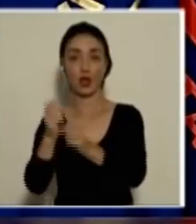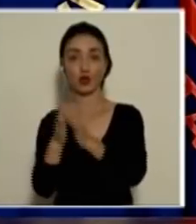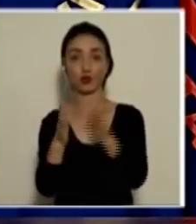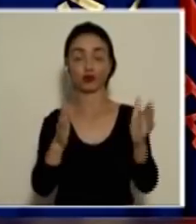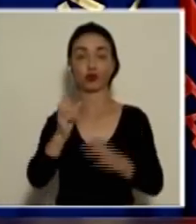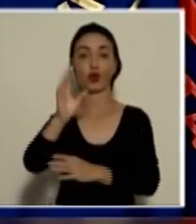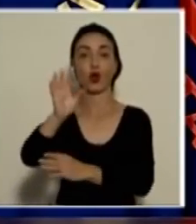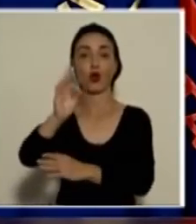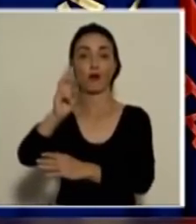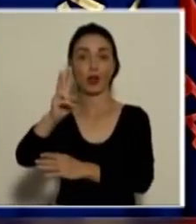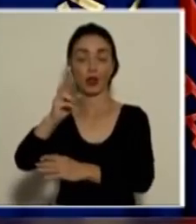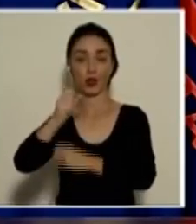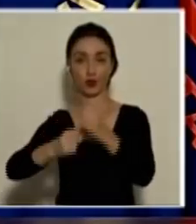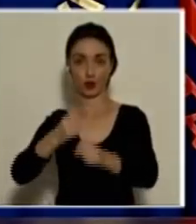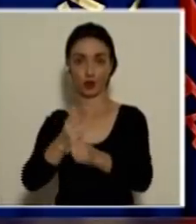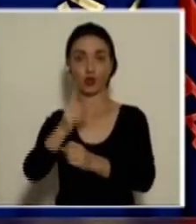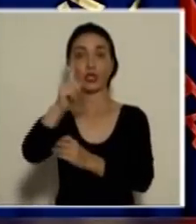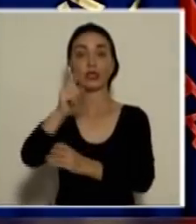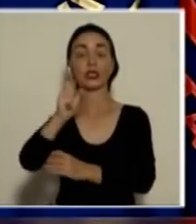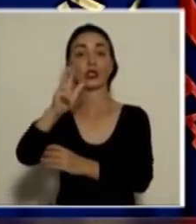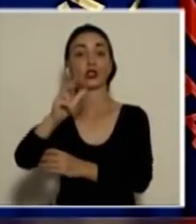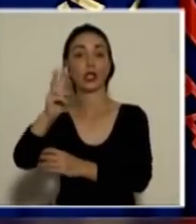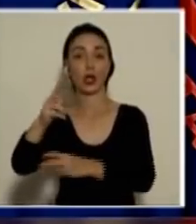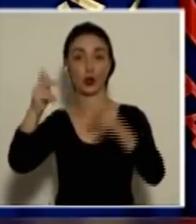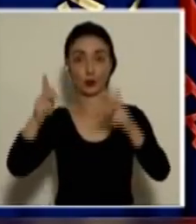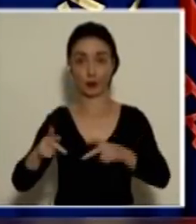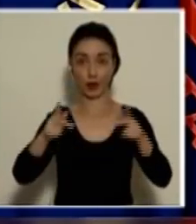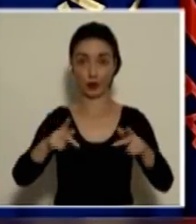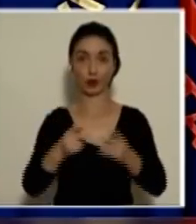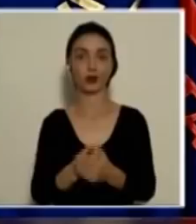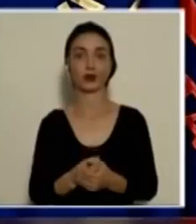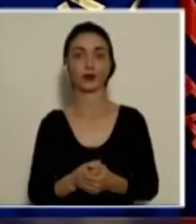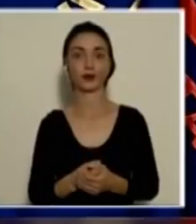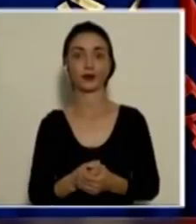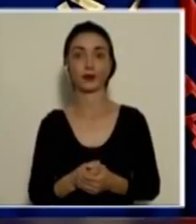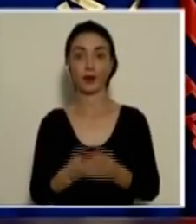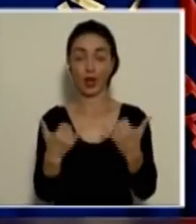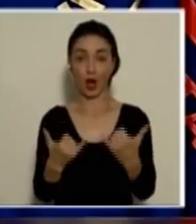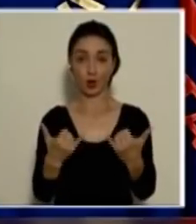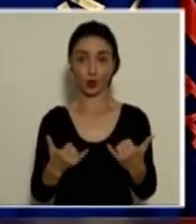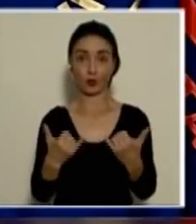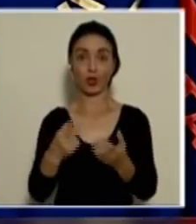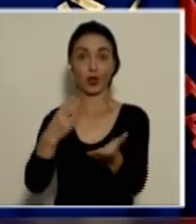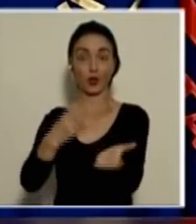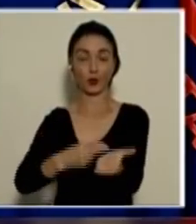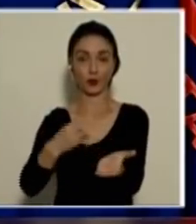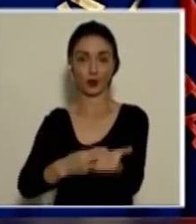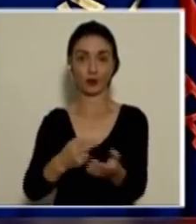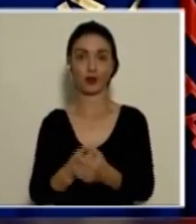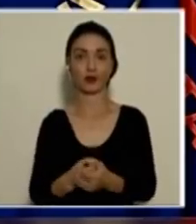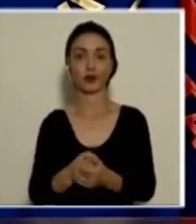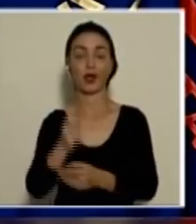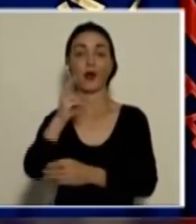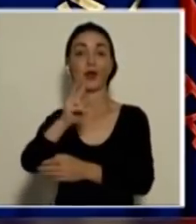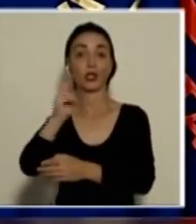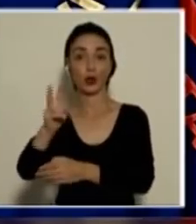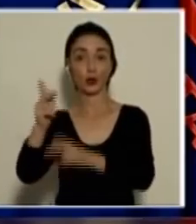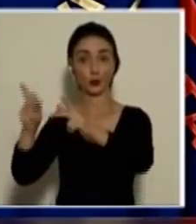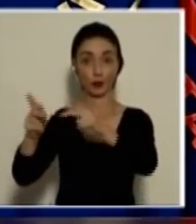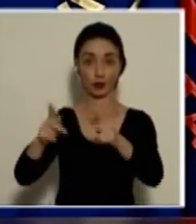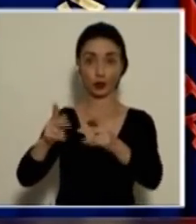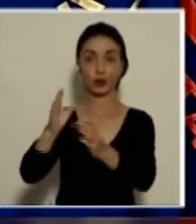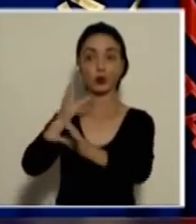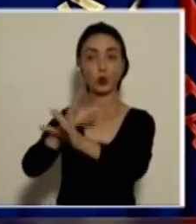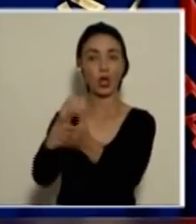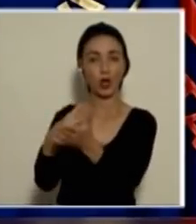92 años. 132 personas se encuentran en este momento hospitalizadas, 22 de ellas